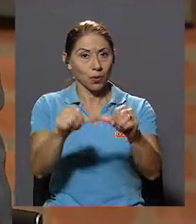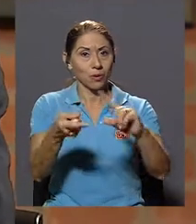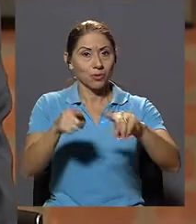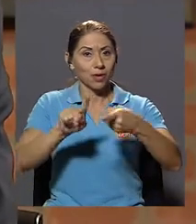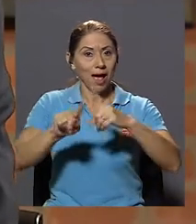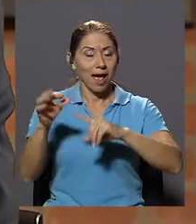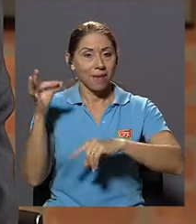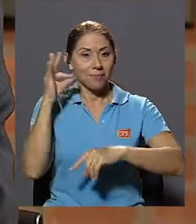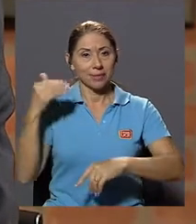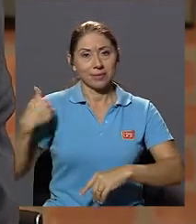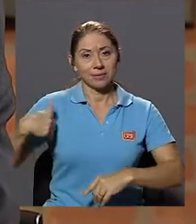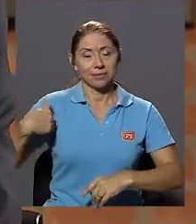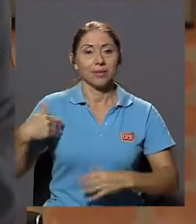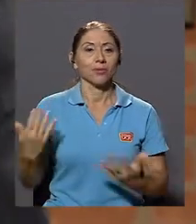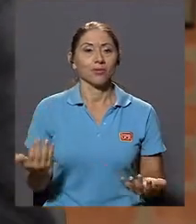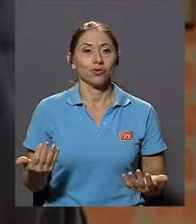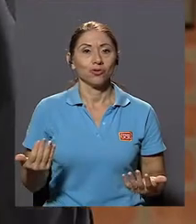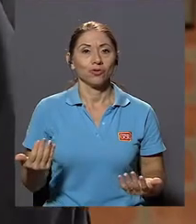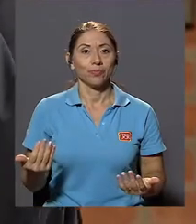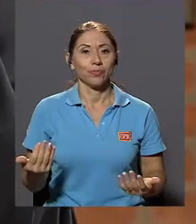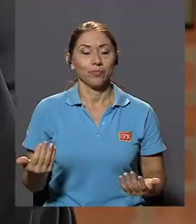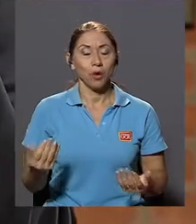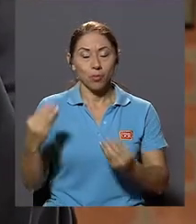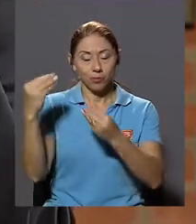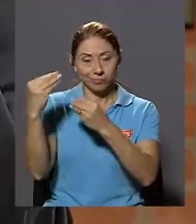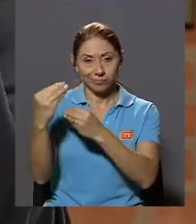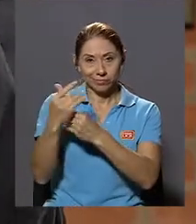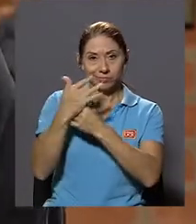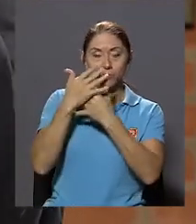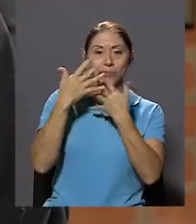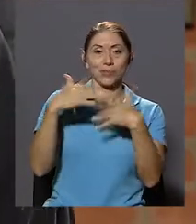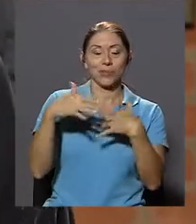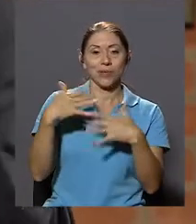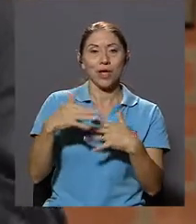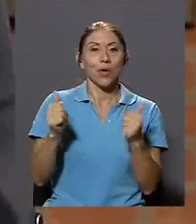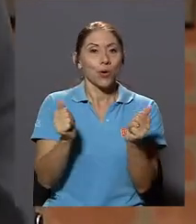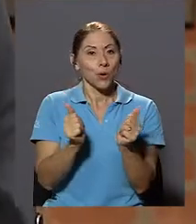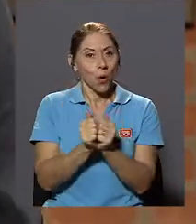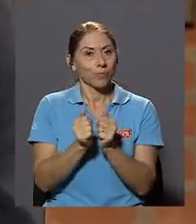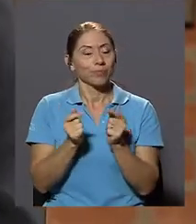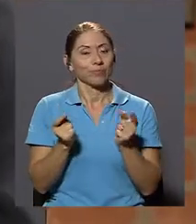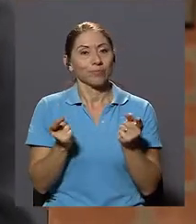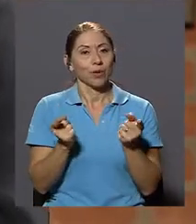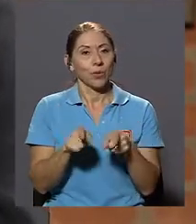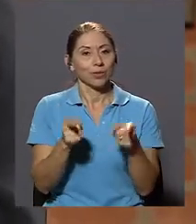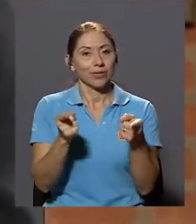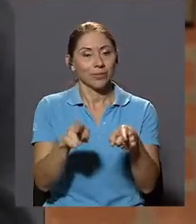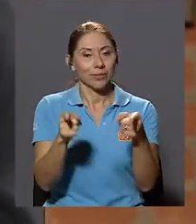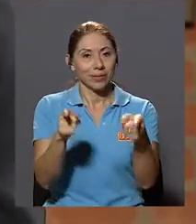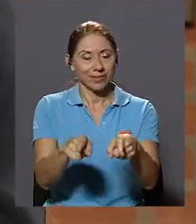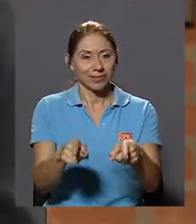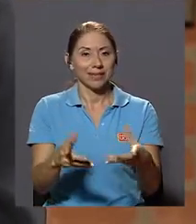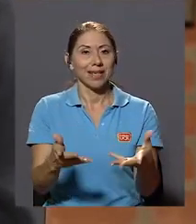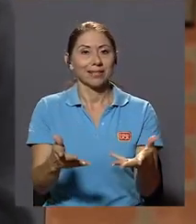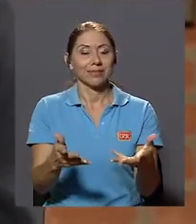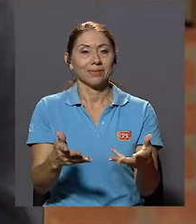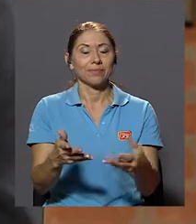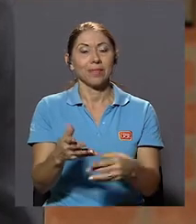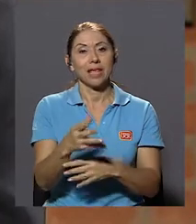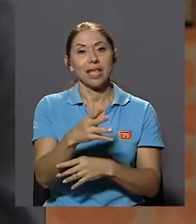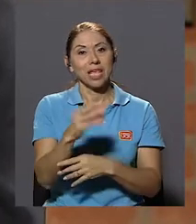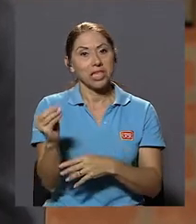Continuamos Amigas y amigos Iluminándonos Con Las consecuencias Y los